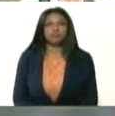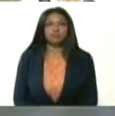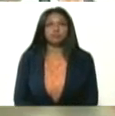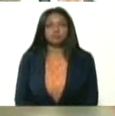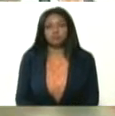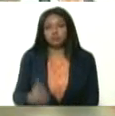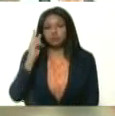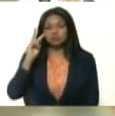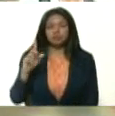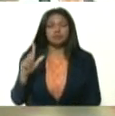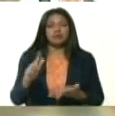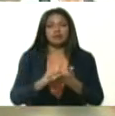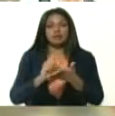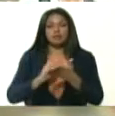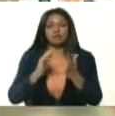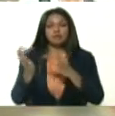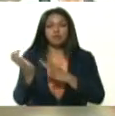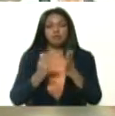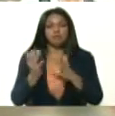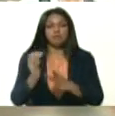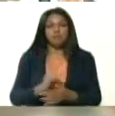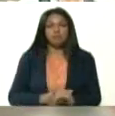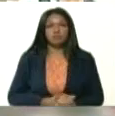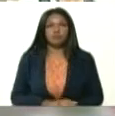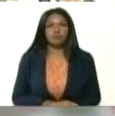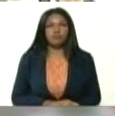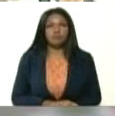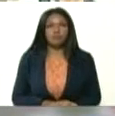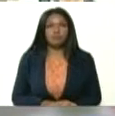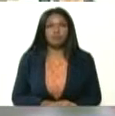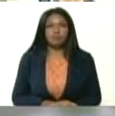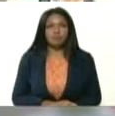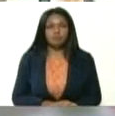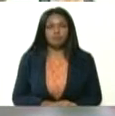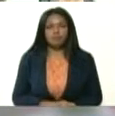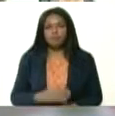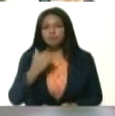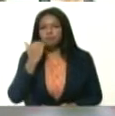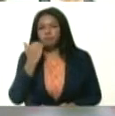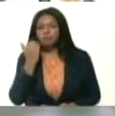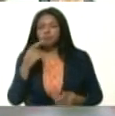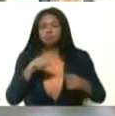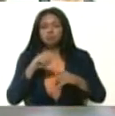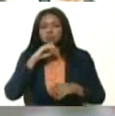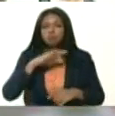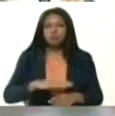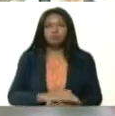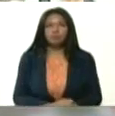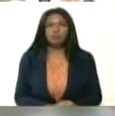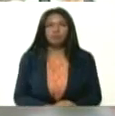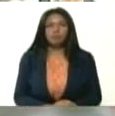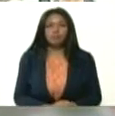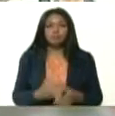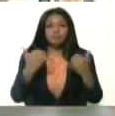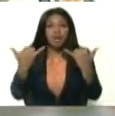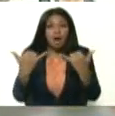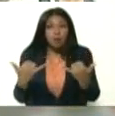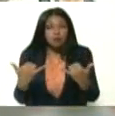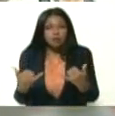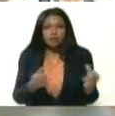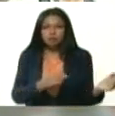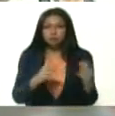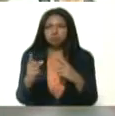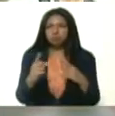libro Jesús, aproximación histórica. Aquí lo tengo. Lo voy a retuitear en este segundo.